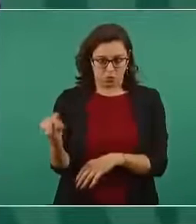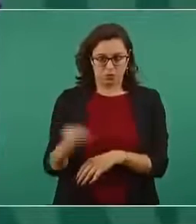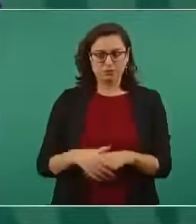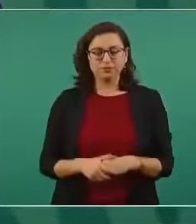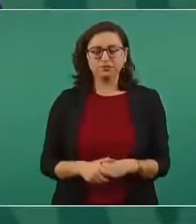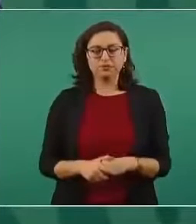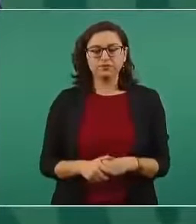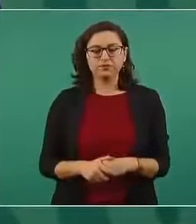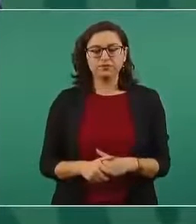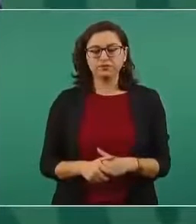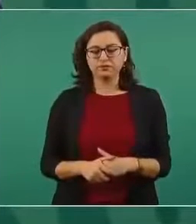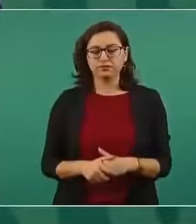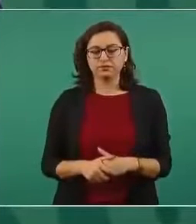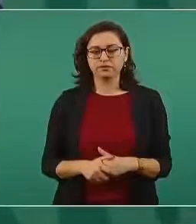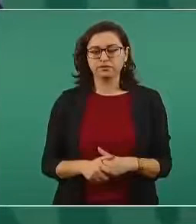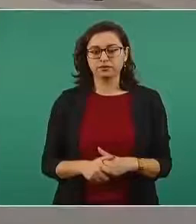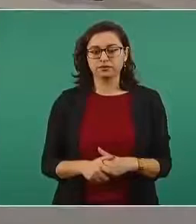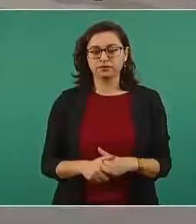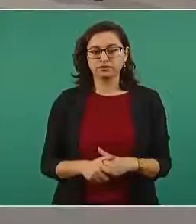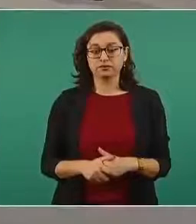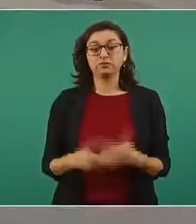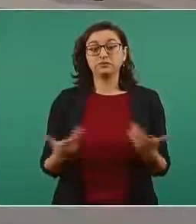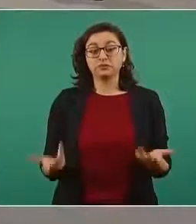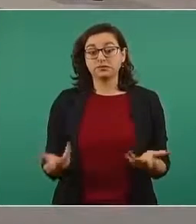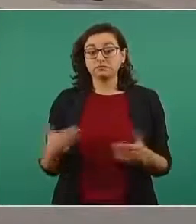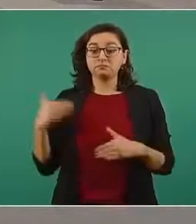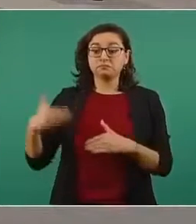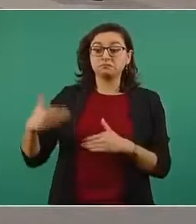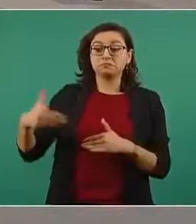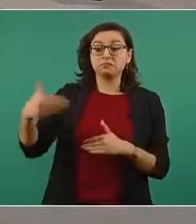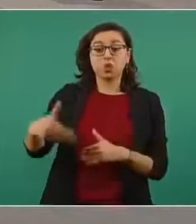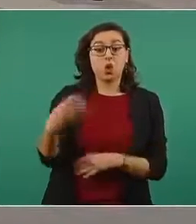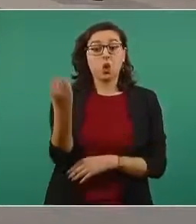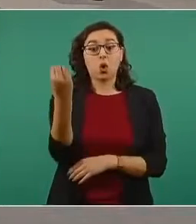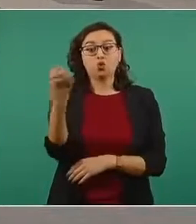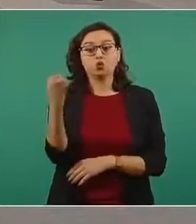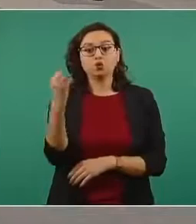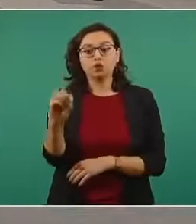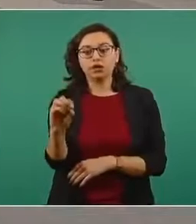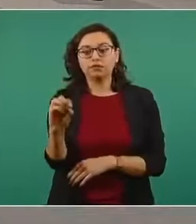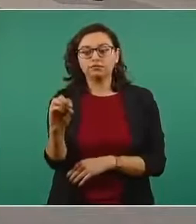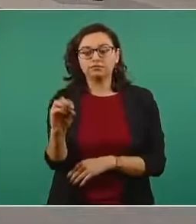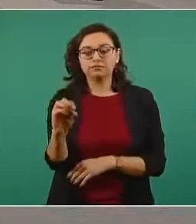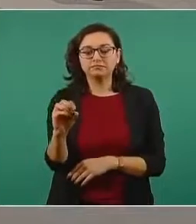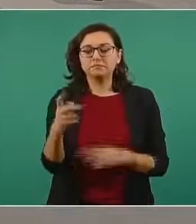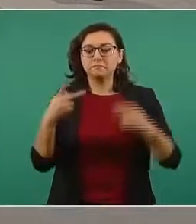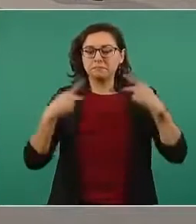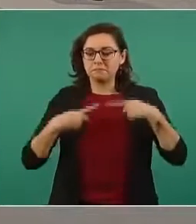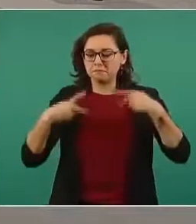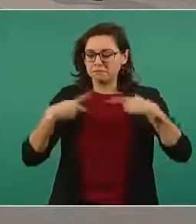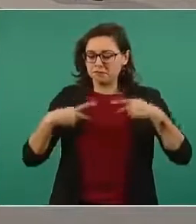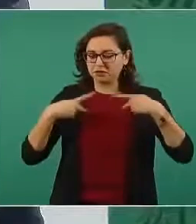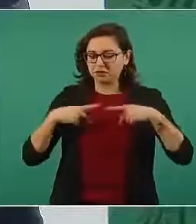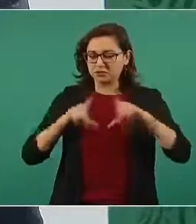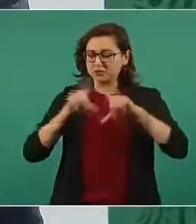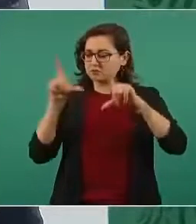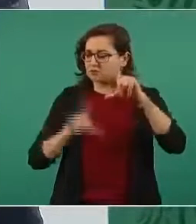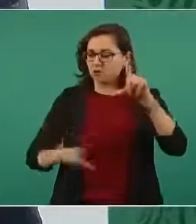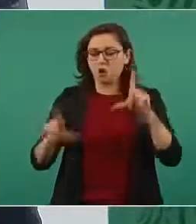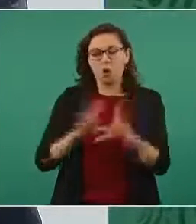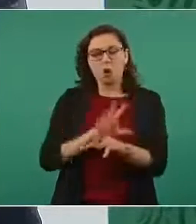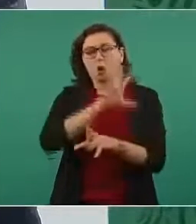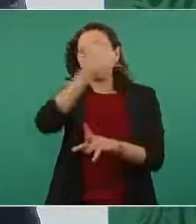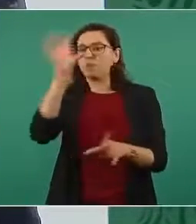Y en octubre terminamos de vacunar a todos los